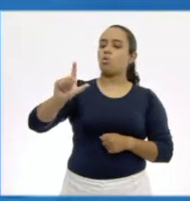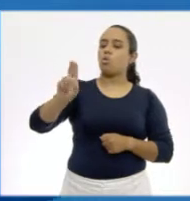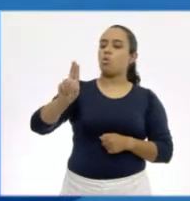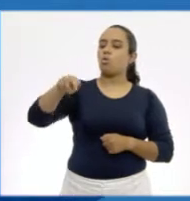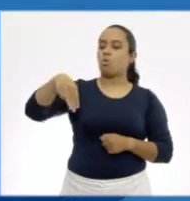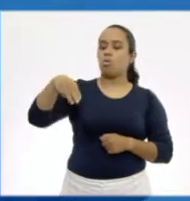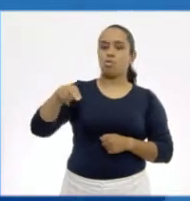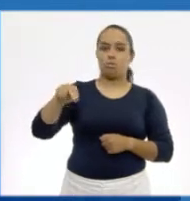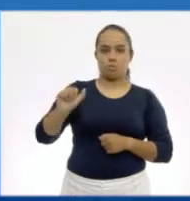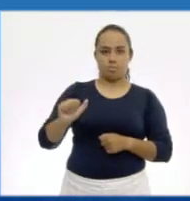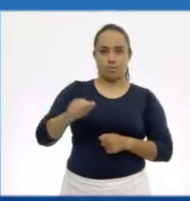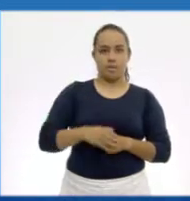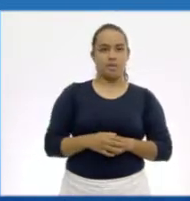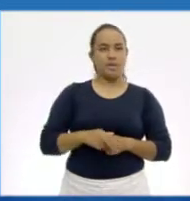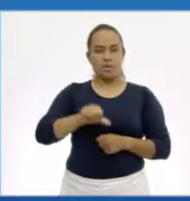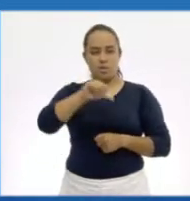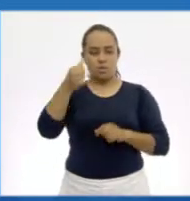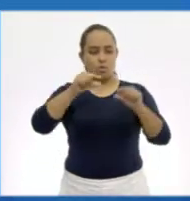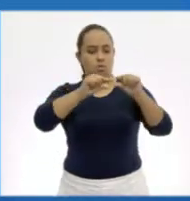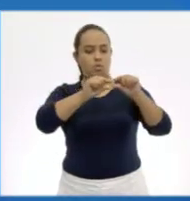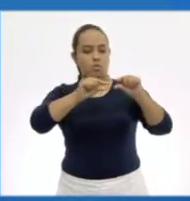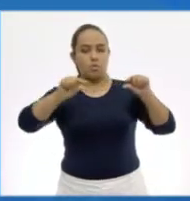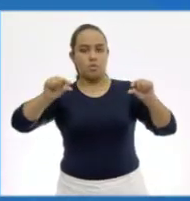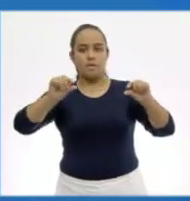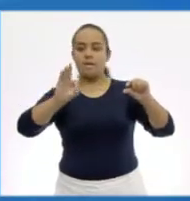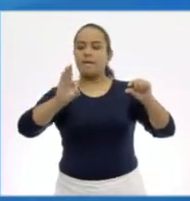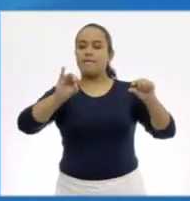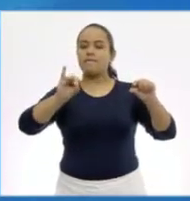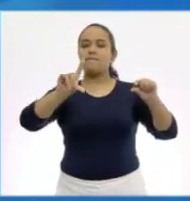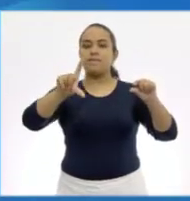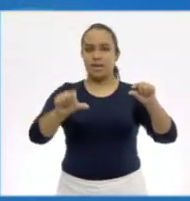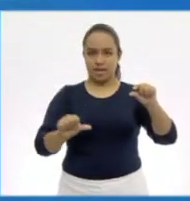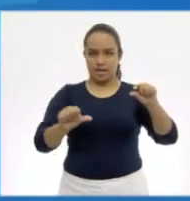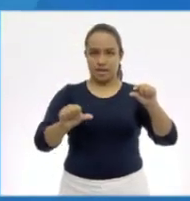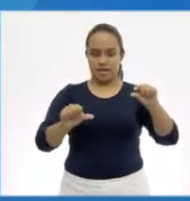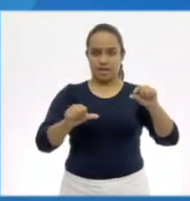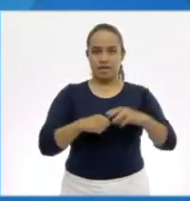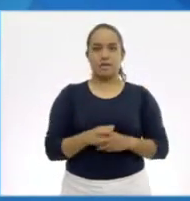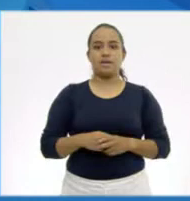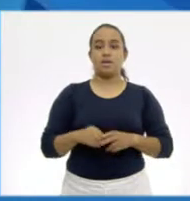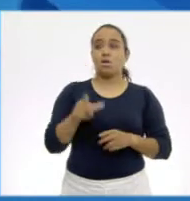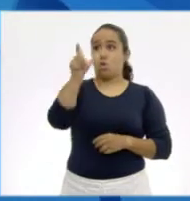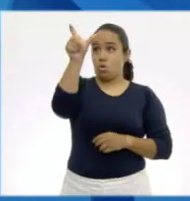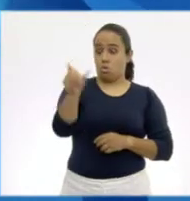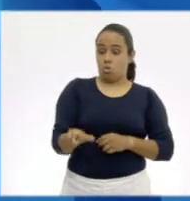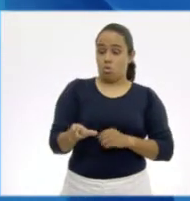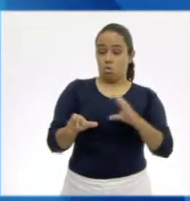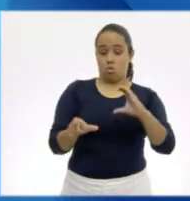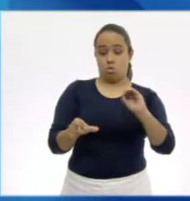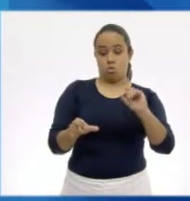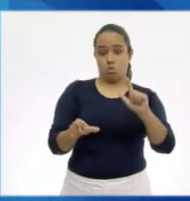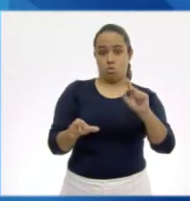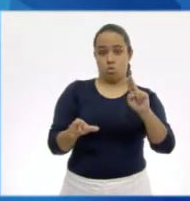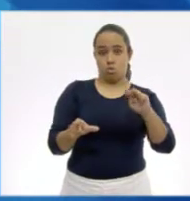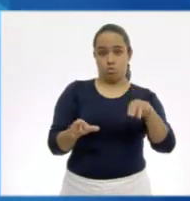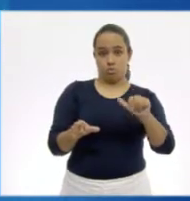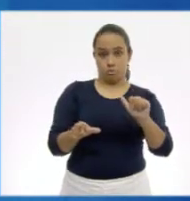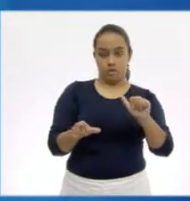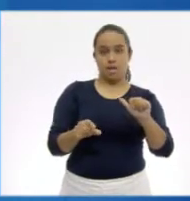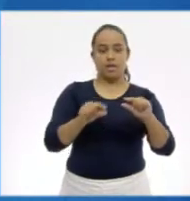uno de lo que yo te decía que eran renglones se llaman filas. Filas y columnas. En vertical,